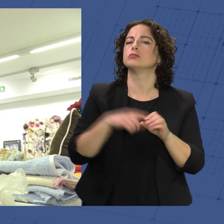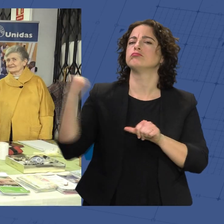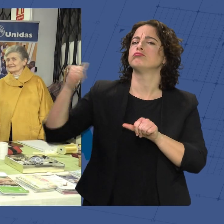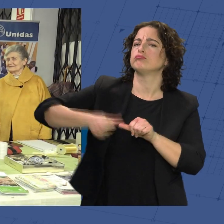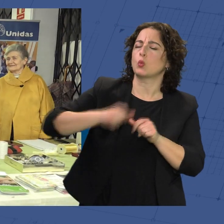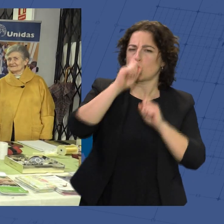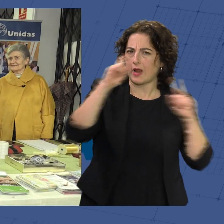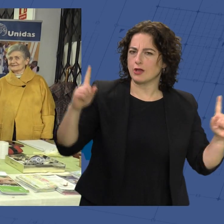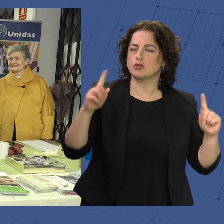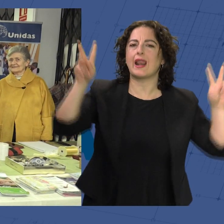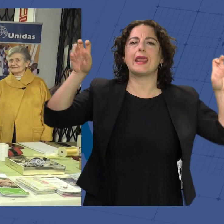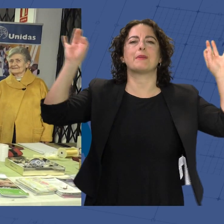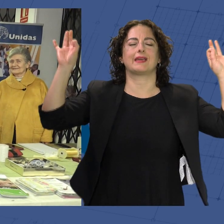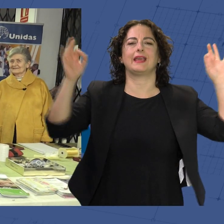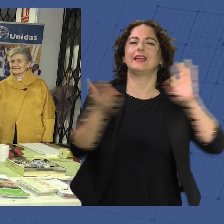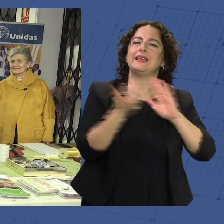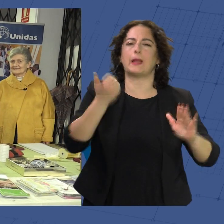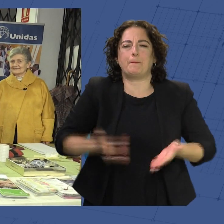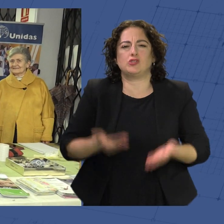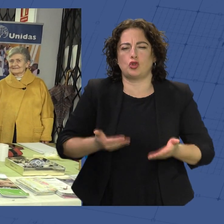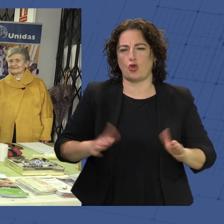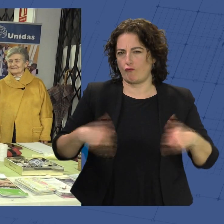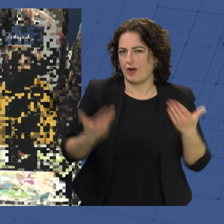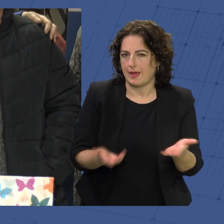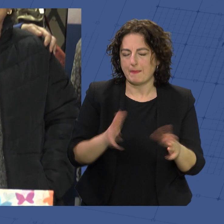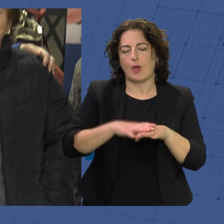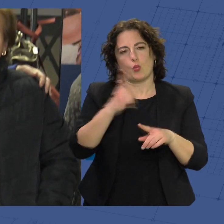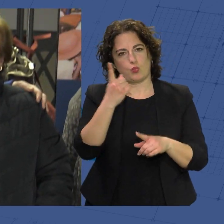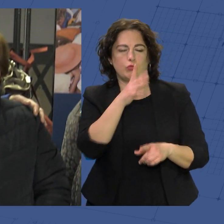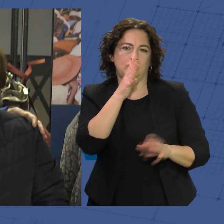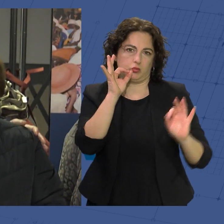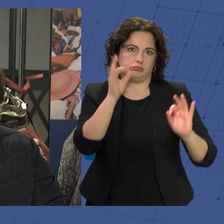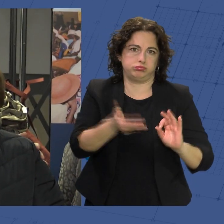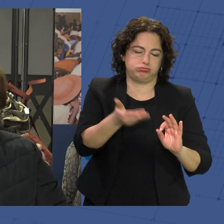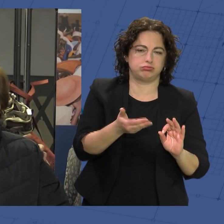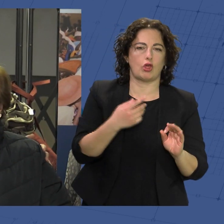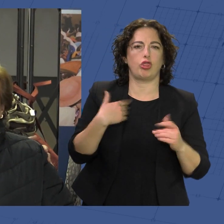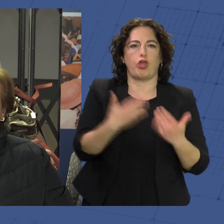durante todo el año bajo el lema Quítate un peso de encima por una buena causa. Dona tus céntimos.